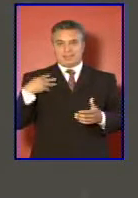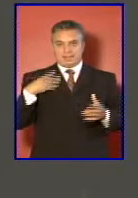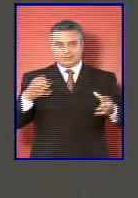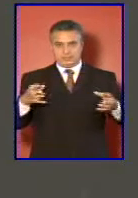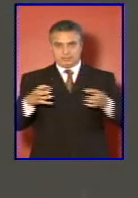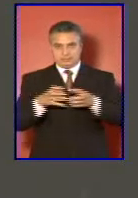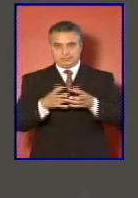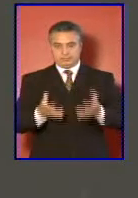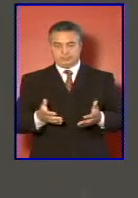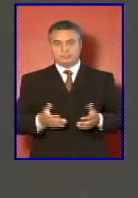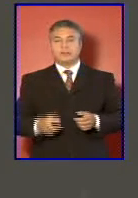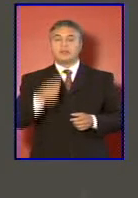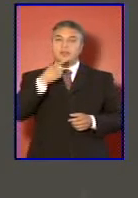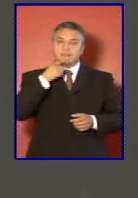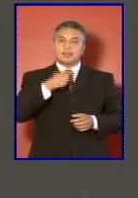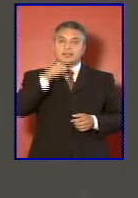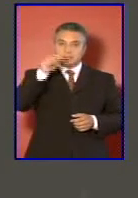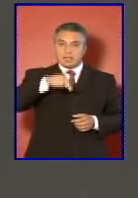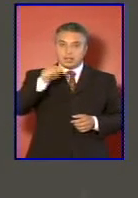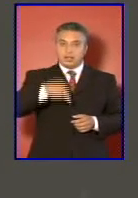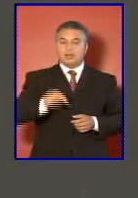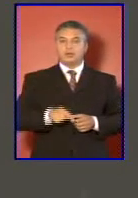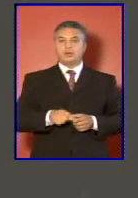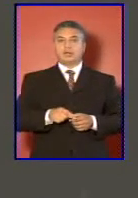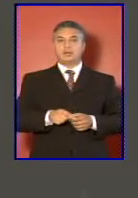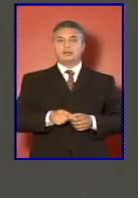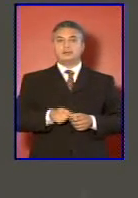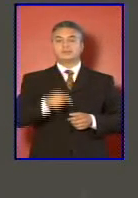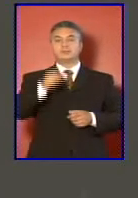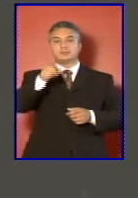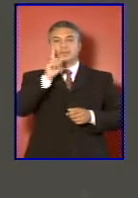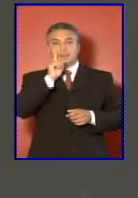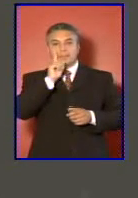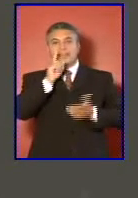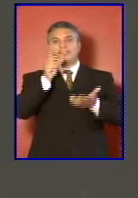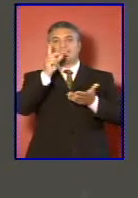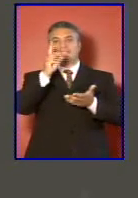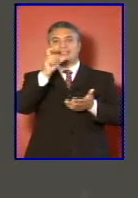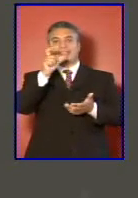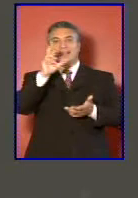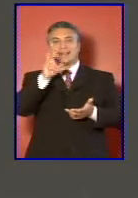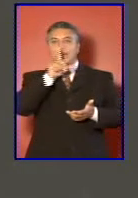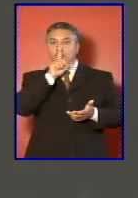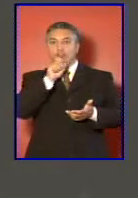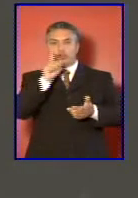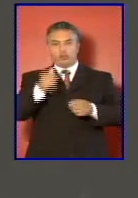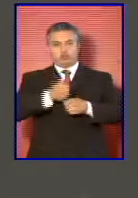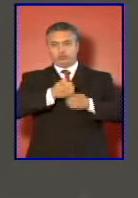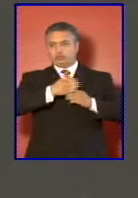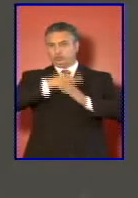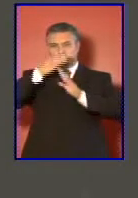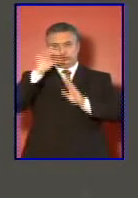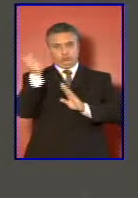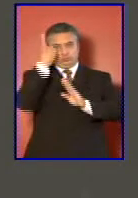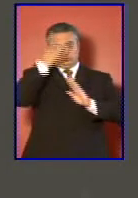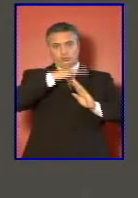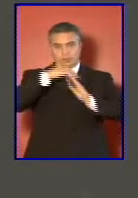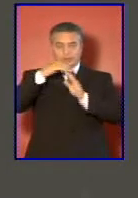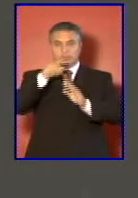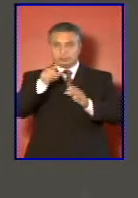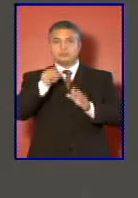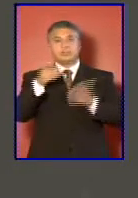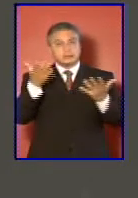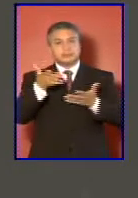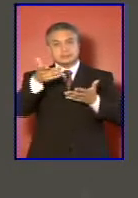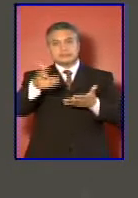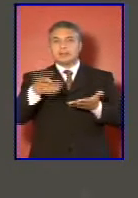Asimismo está en preparación el Decreto Supremo que reglamenta la estructura y personal del Estado Mayor Conjunto esto es